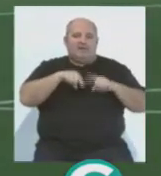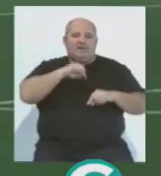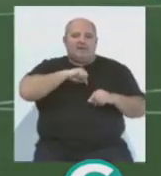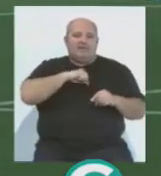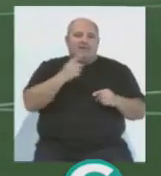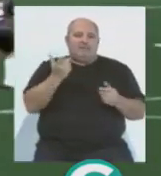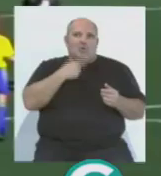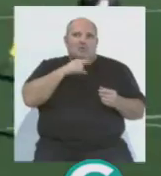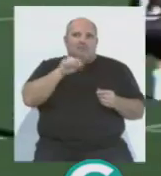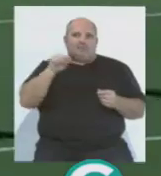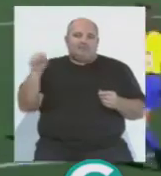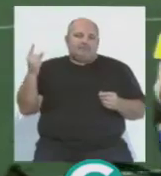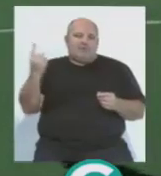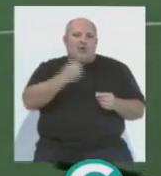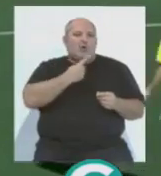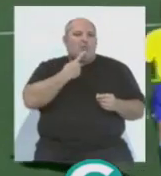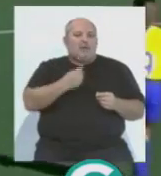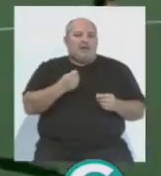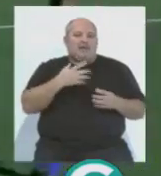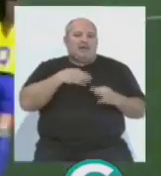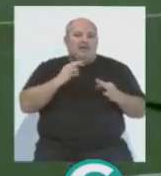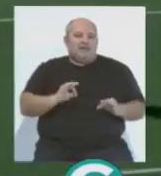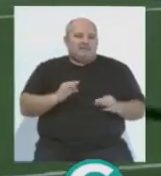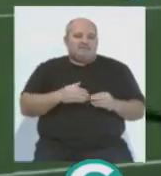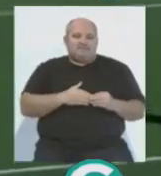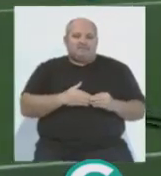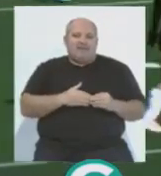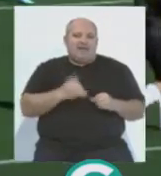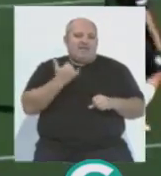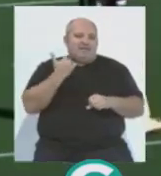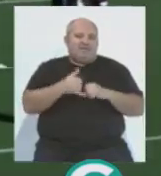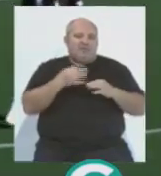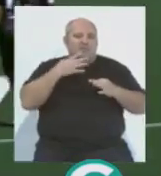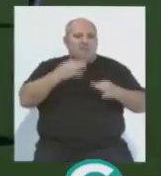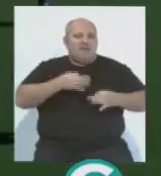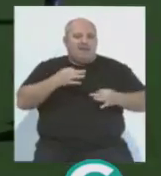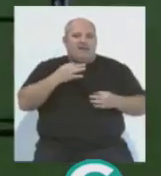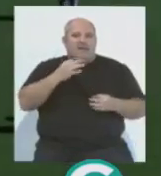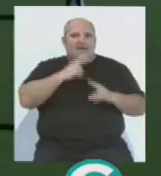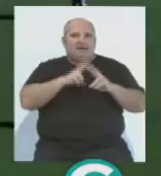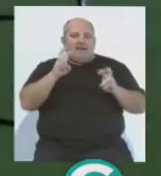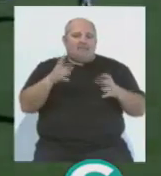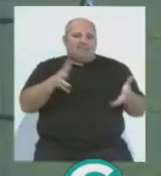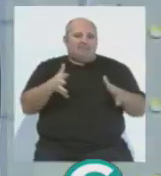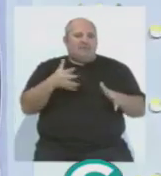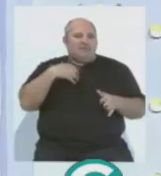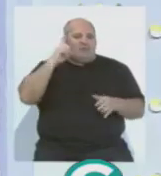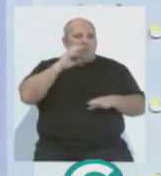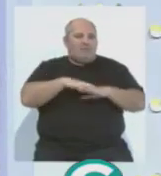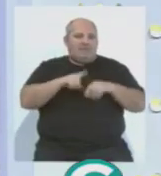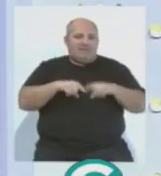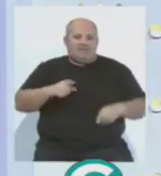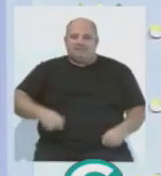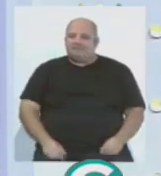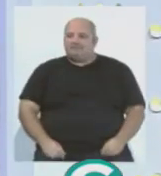especial porque sé lo complicado que es, ¿no?, al final y que siempre se pone el acento en ellos aunque no tengan ni la culpa a